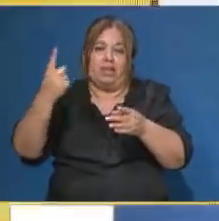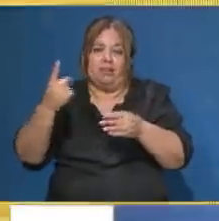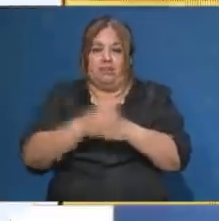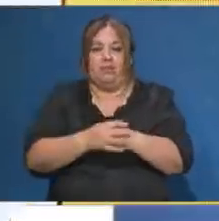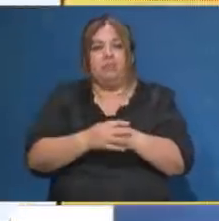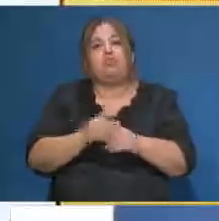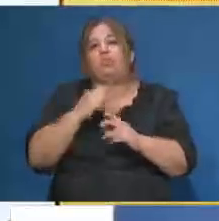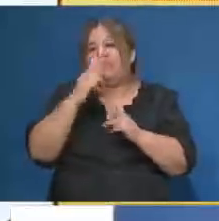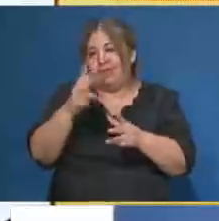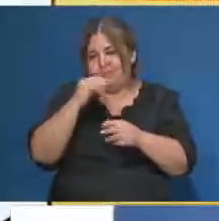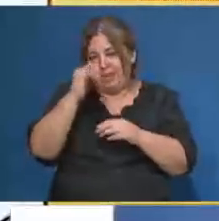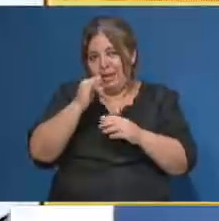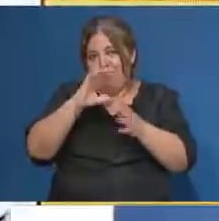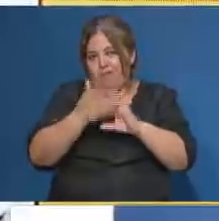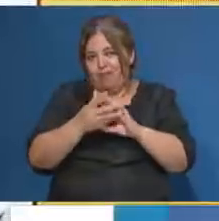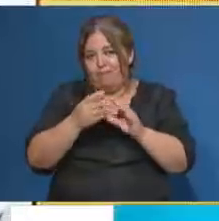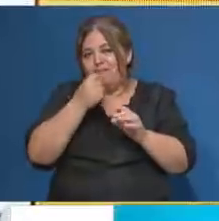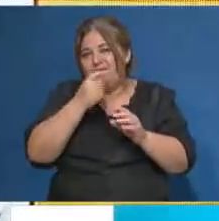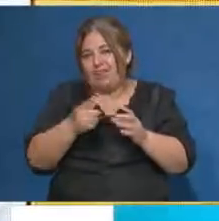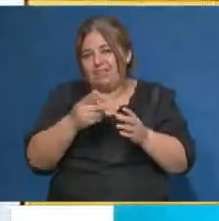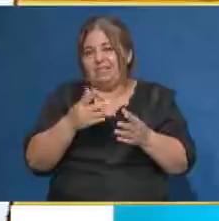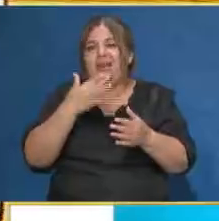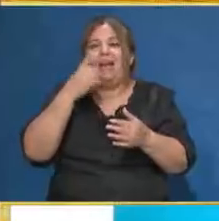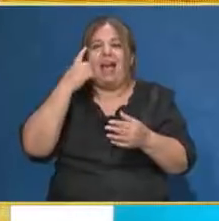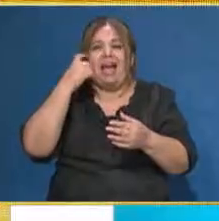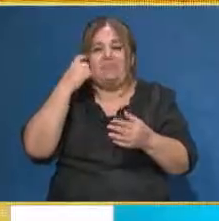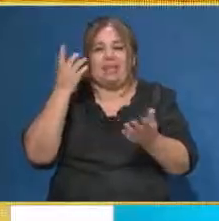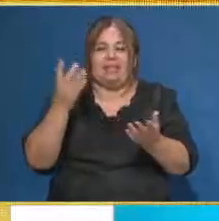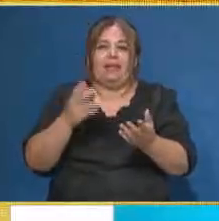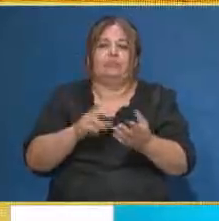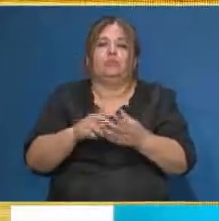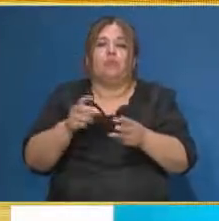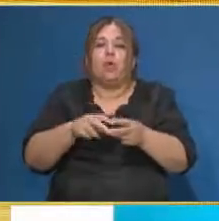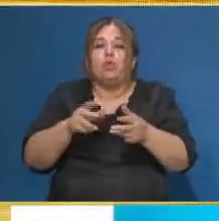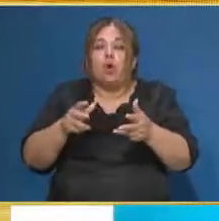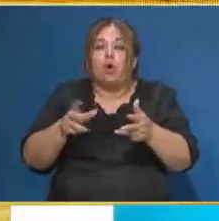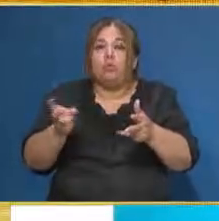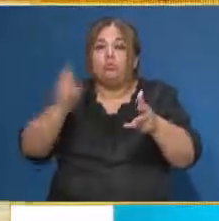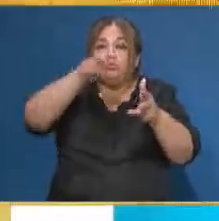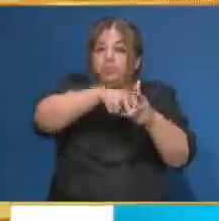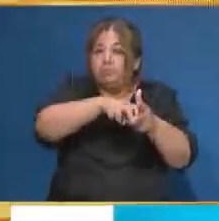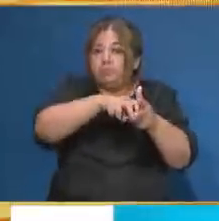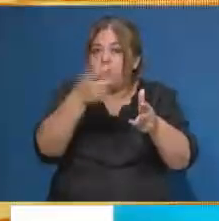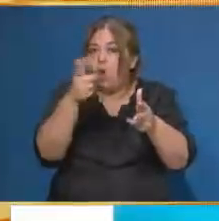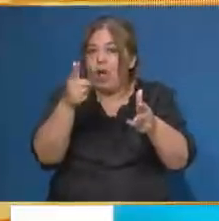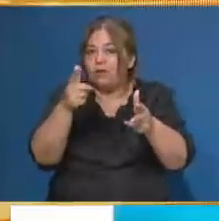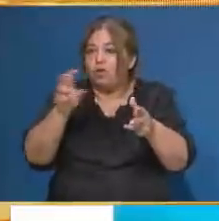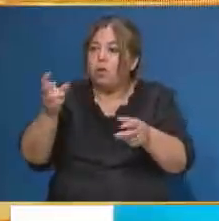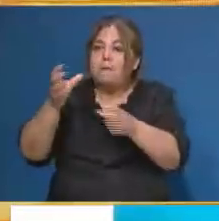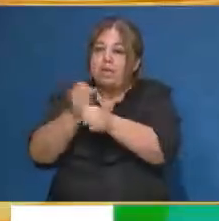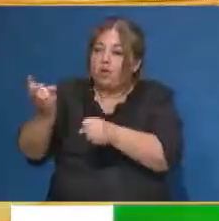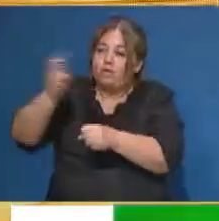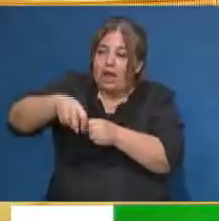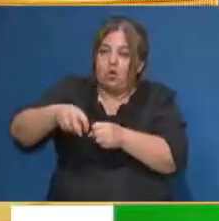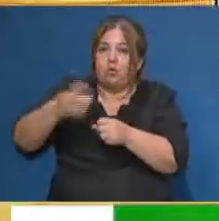presente y no te olvides que todavía no aparece. Ese transbordo no está en la aplicación de Google Maps. Todavía no se identifica con el